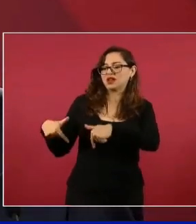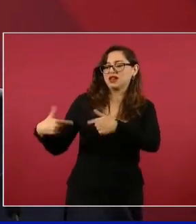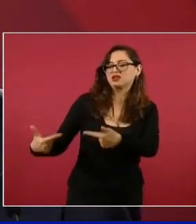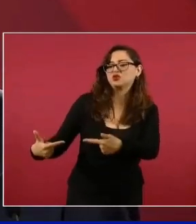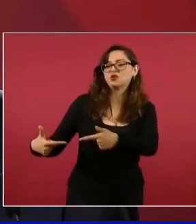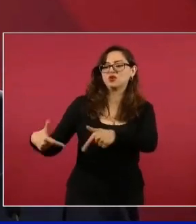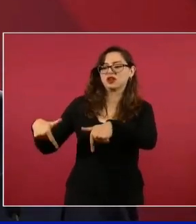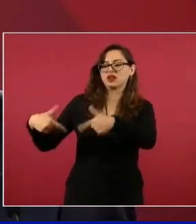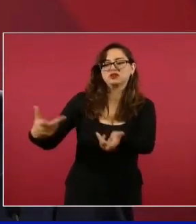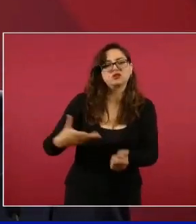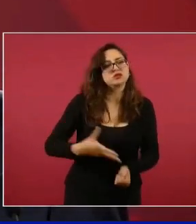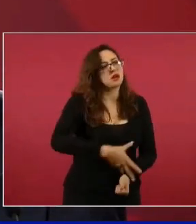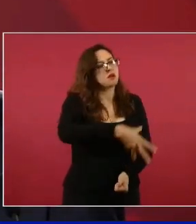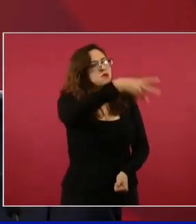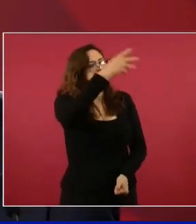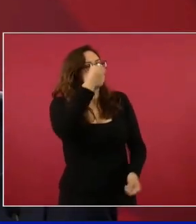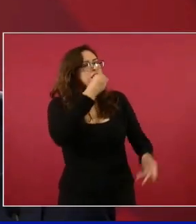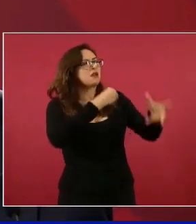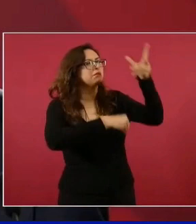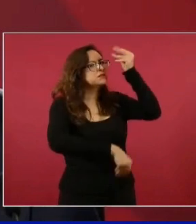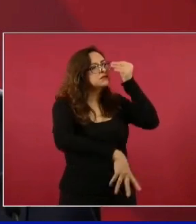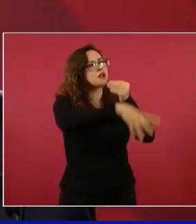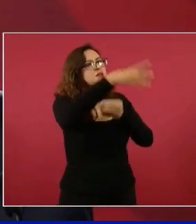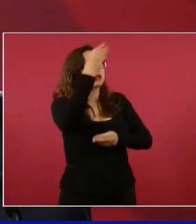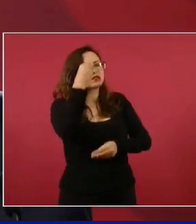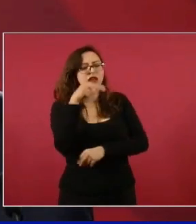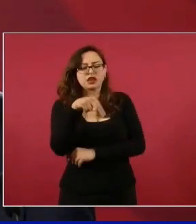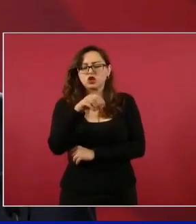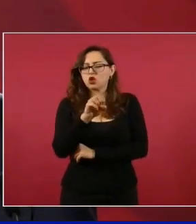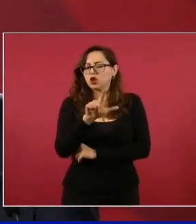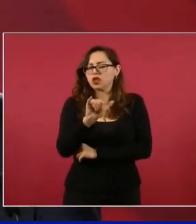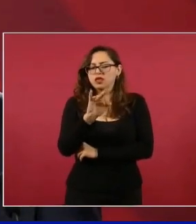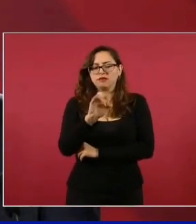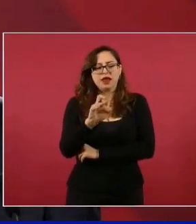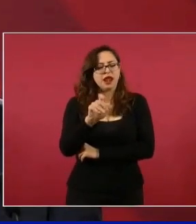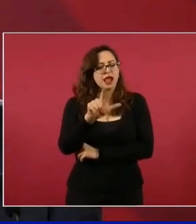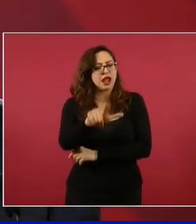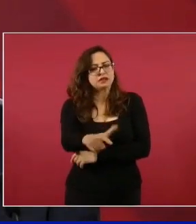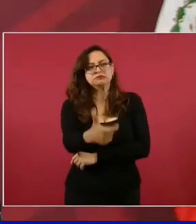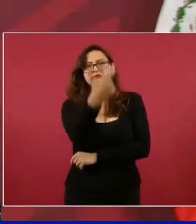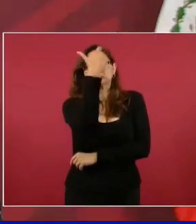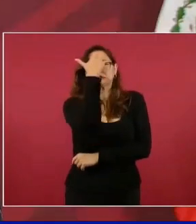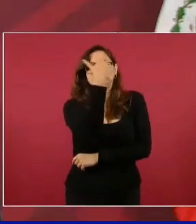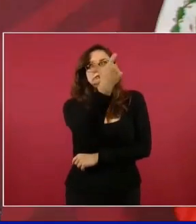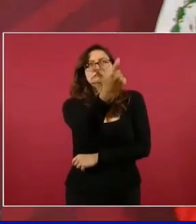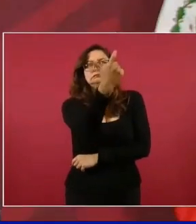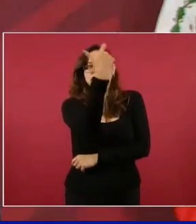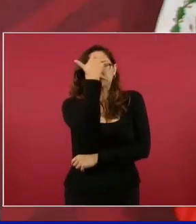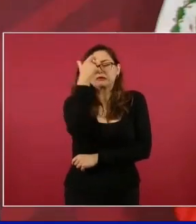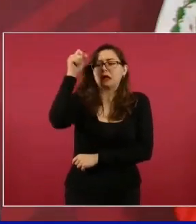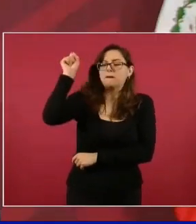años del mismo modelo. ejemplo,